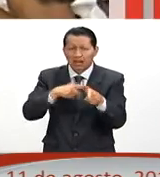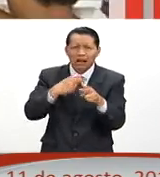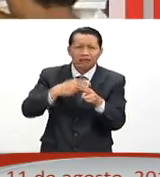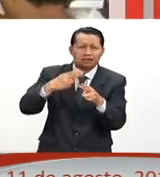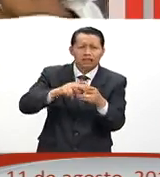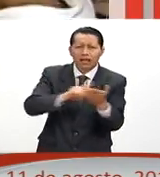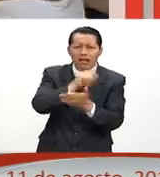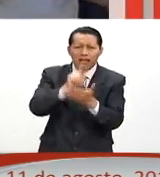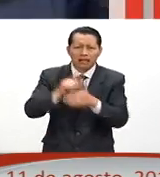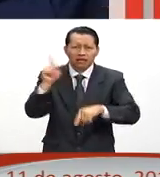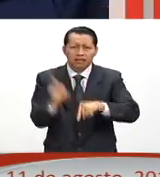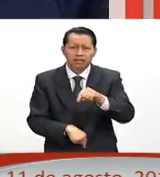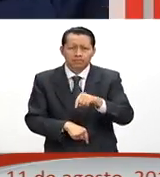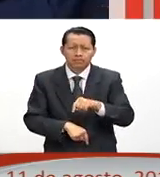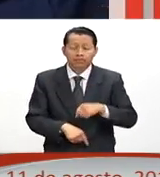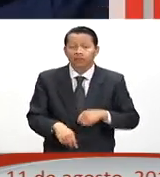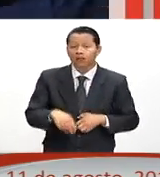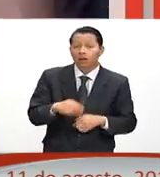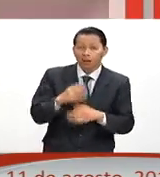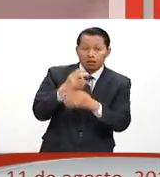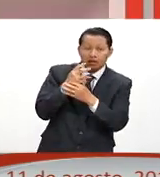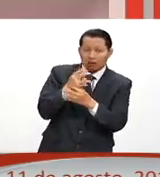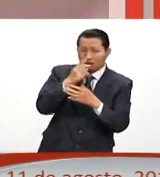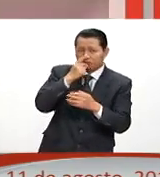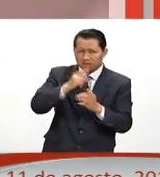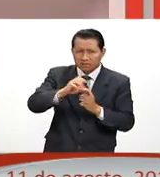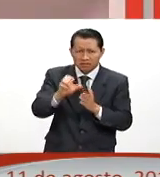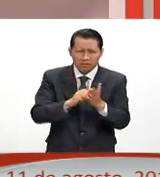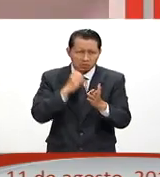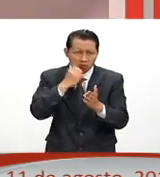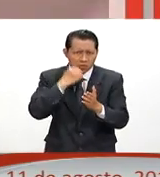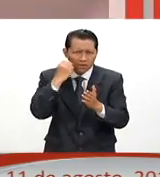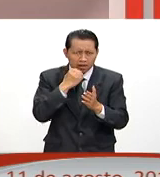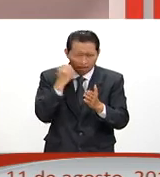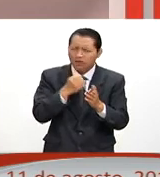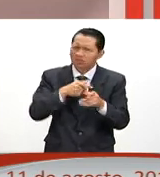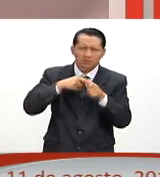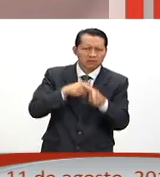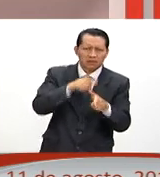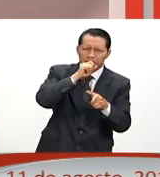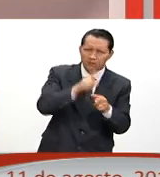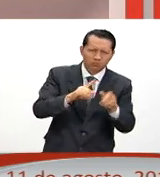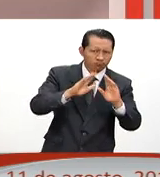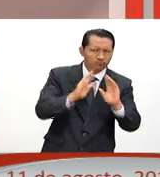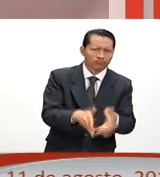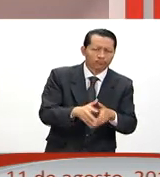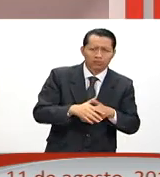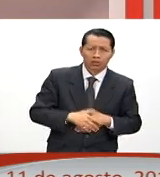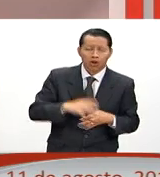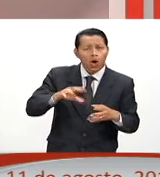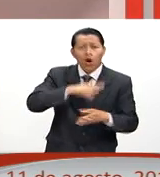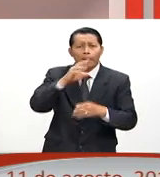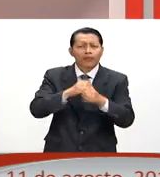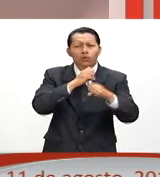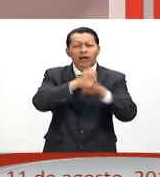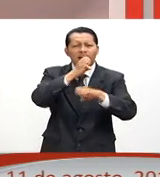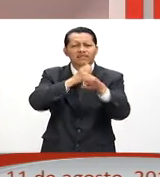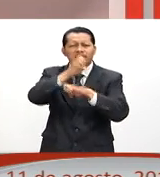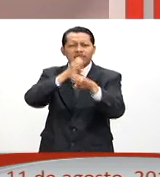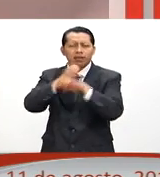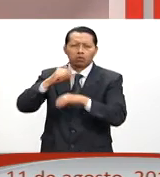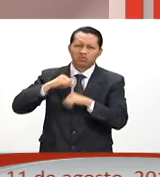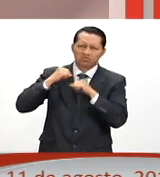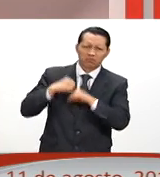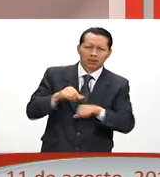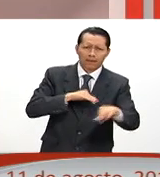protestas no afectarán el calendario escolar. Estamos trabajando con todas las autoridades educativas locales, con todos los estados, para iniciar el